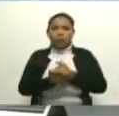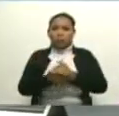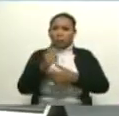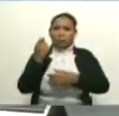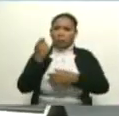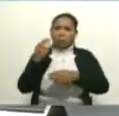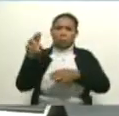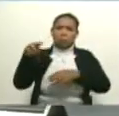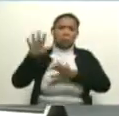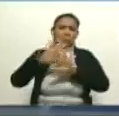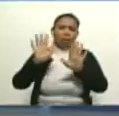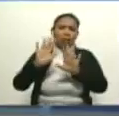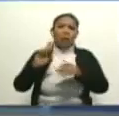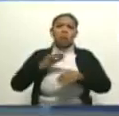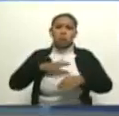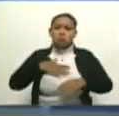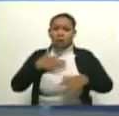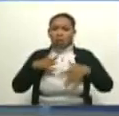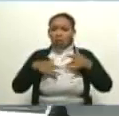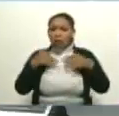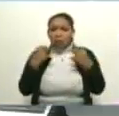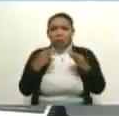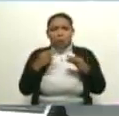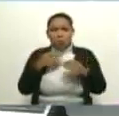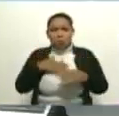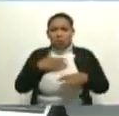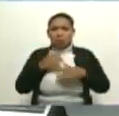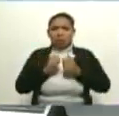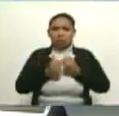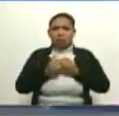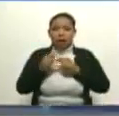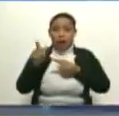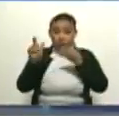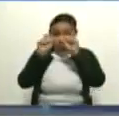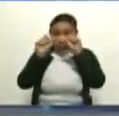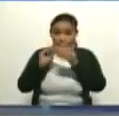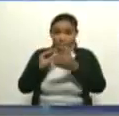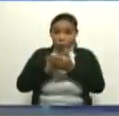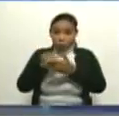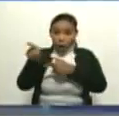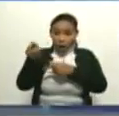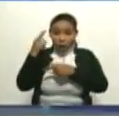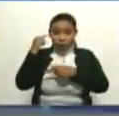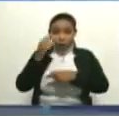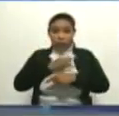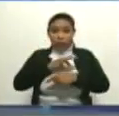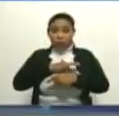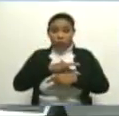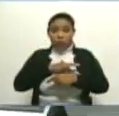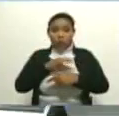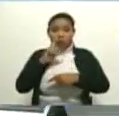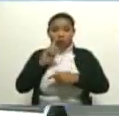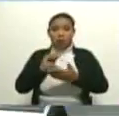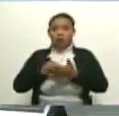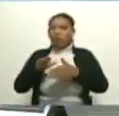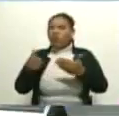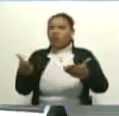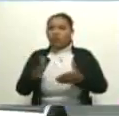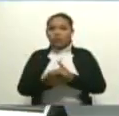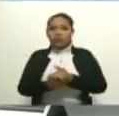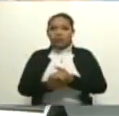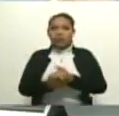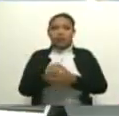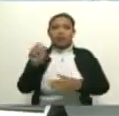Puedes escaminar, hacer deporte. Ese sistema que se le puso al señor Rodríguez. ¿Cuál le pusiste a él? Es un